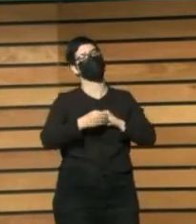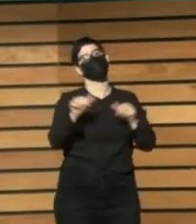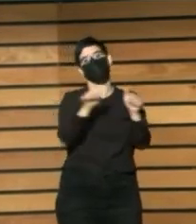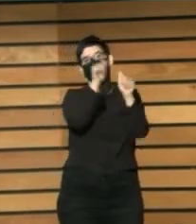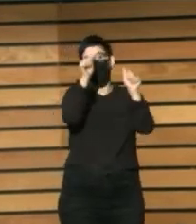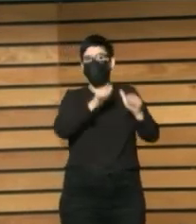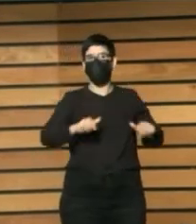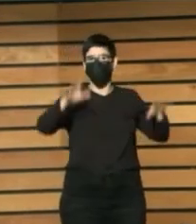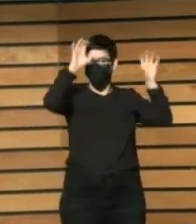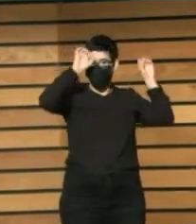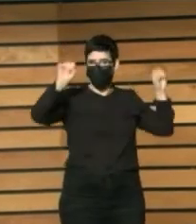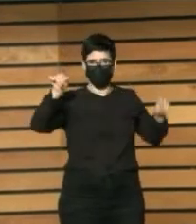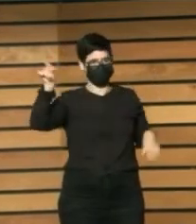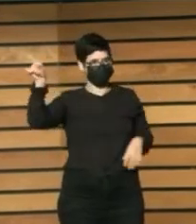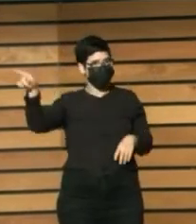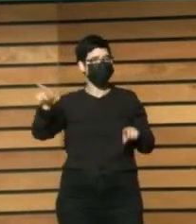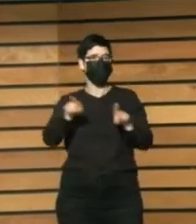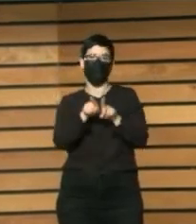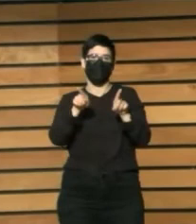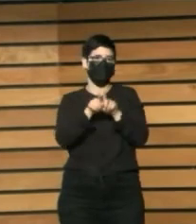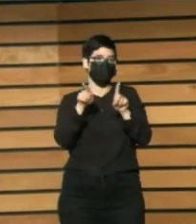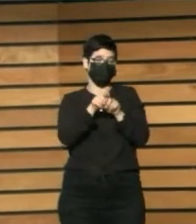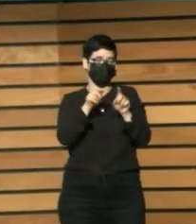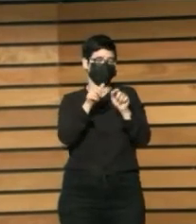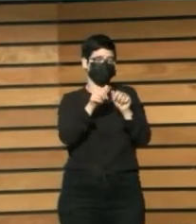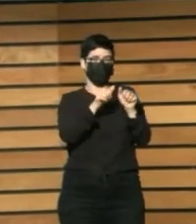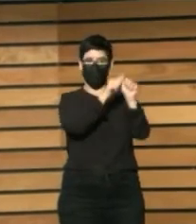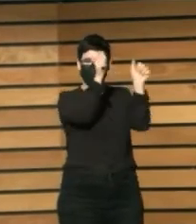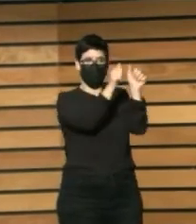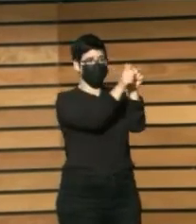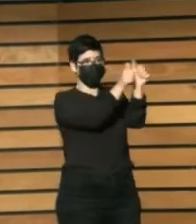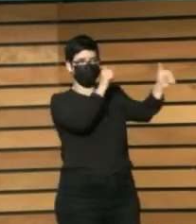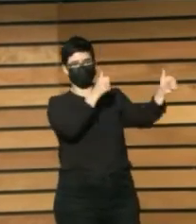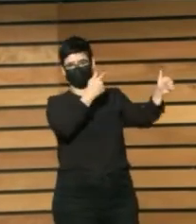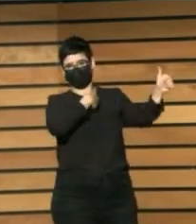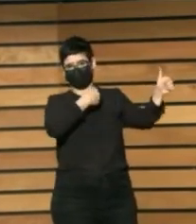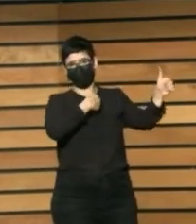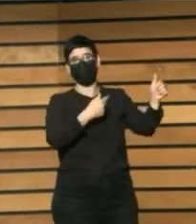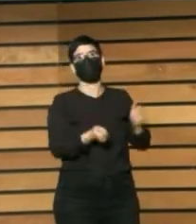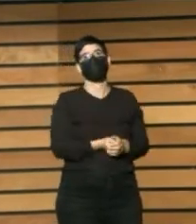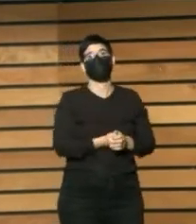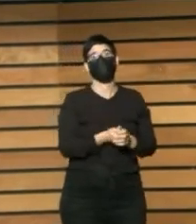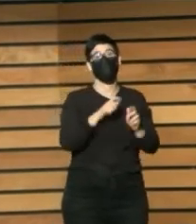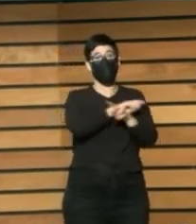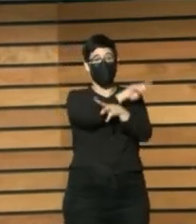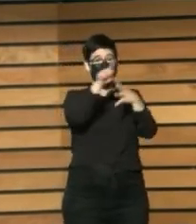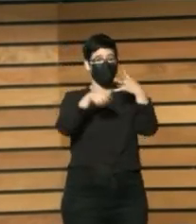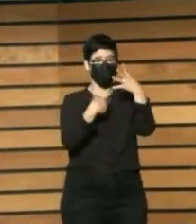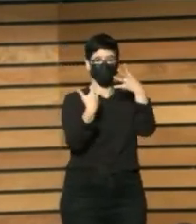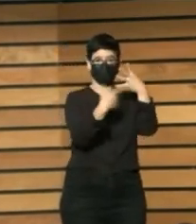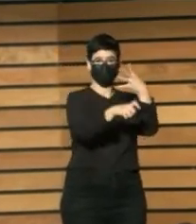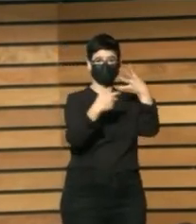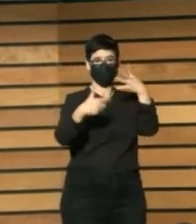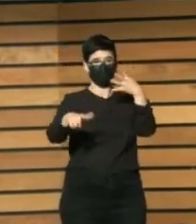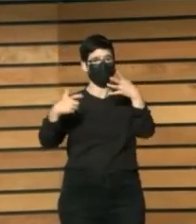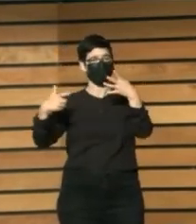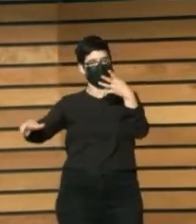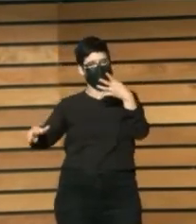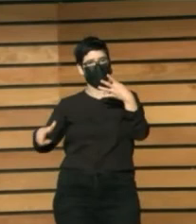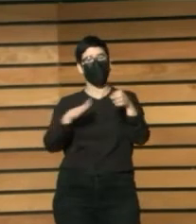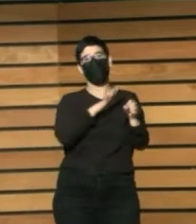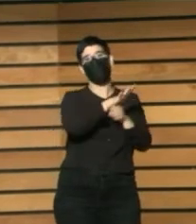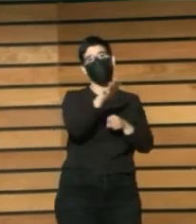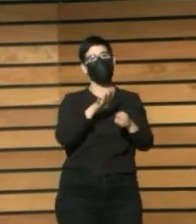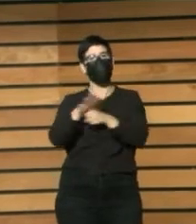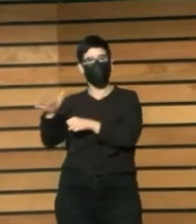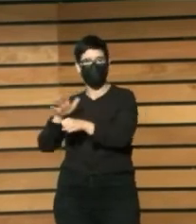ha sido un referente. Y al final, en este modelo, que se recoge es cuatro ámbitos a través del cual se trabaja